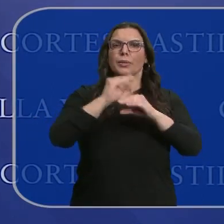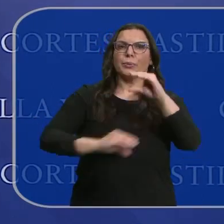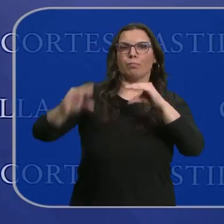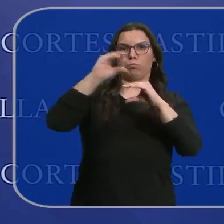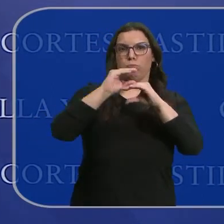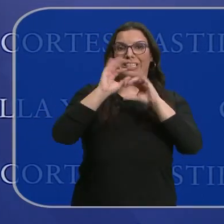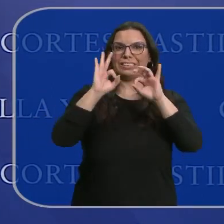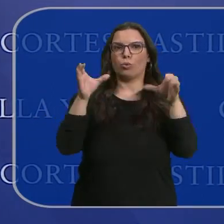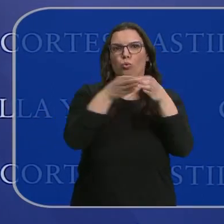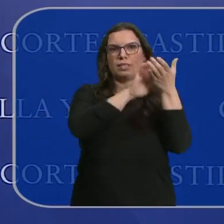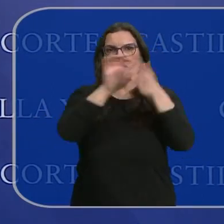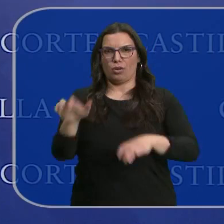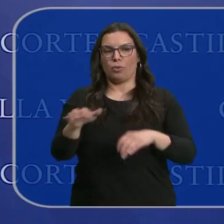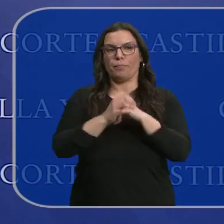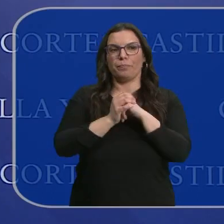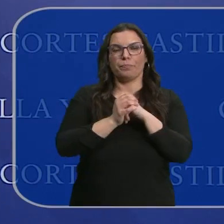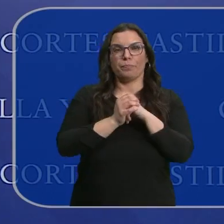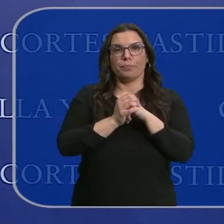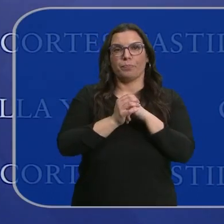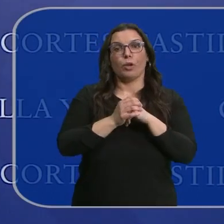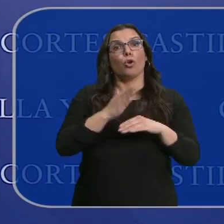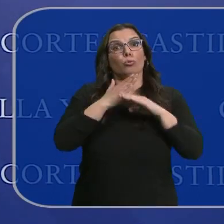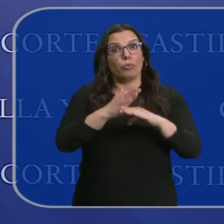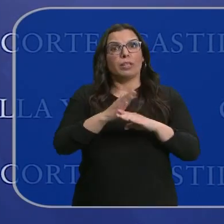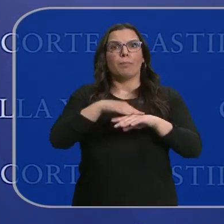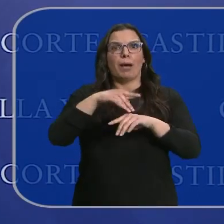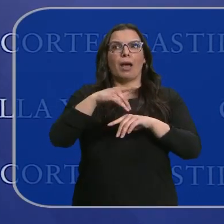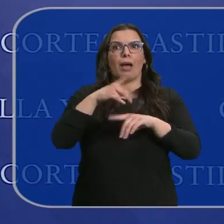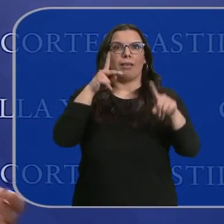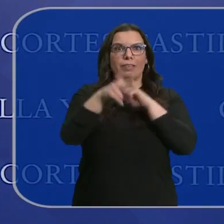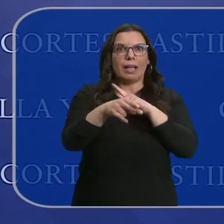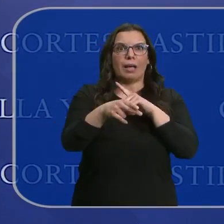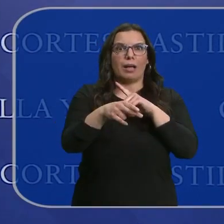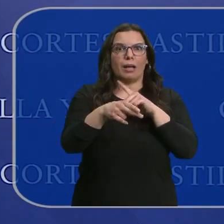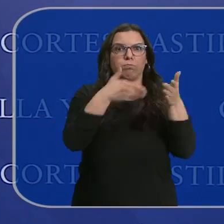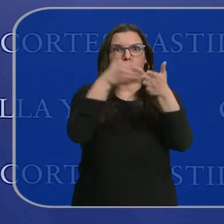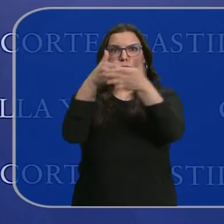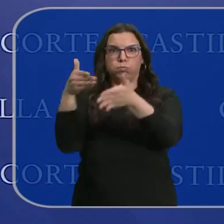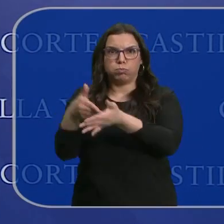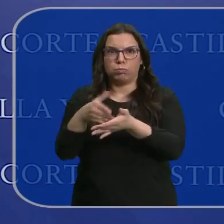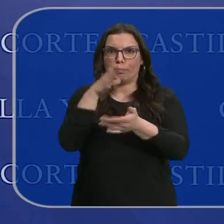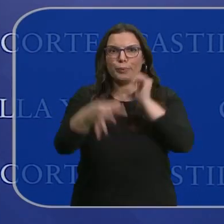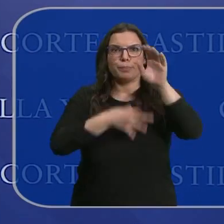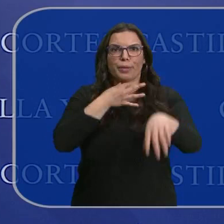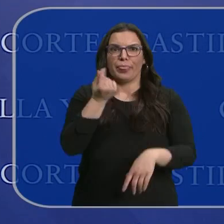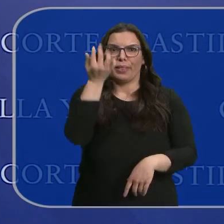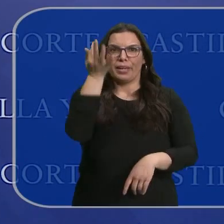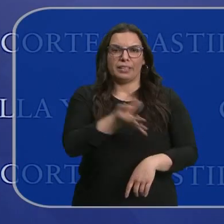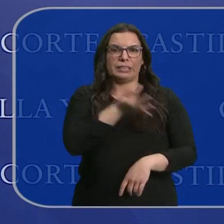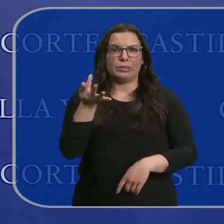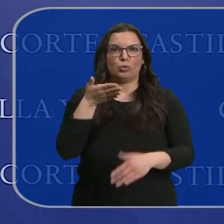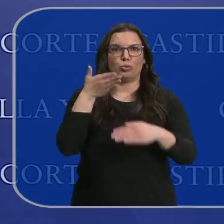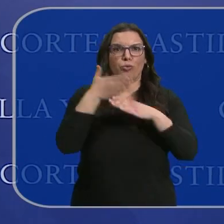de la Junta de Castilla y León, suficientes para que no acaezca, para que no ocurra lo que ha sucedido con las